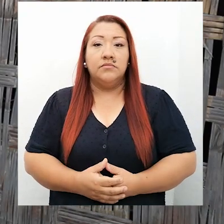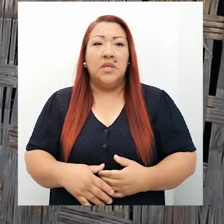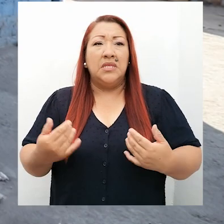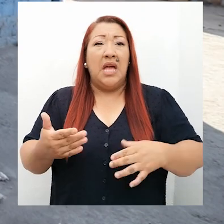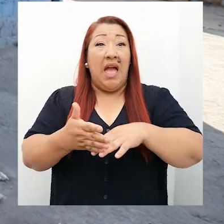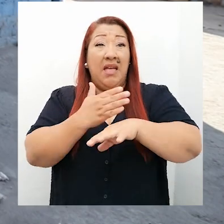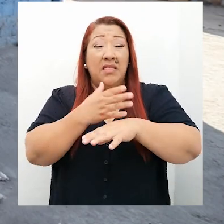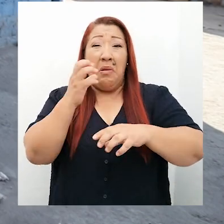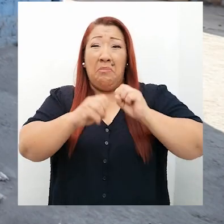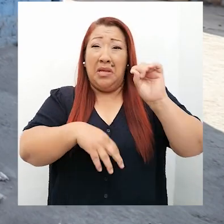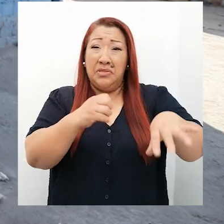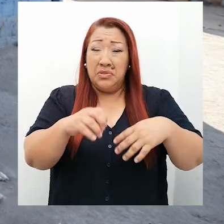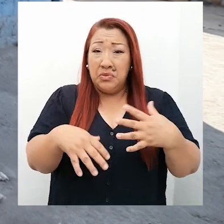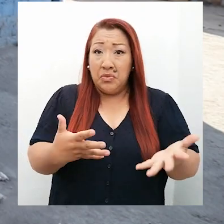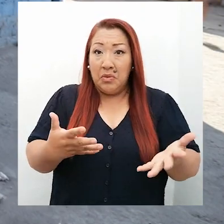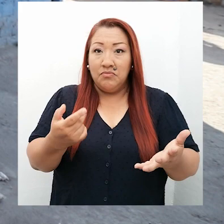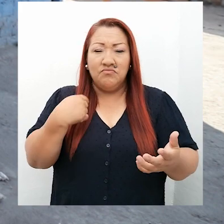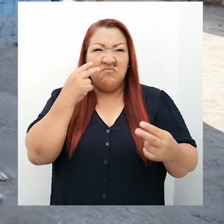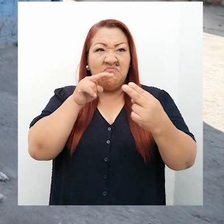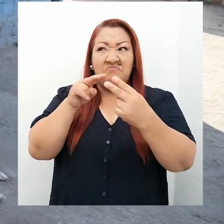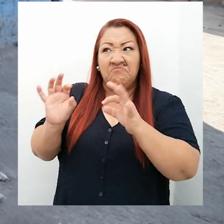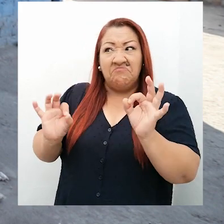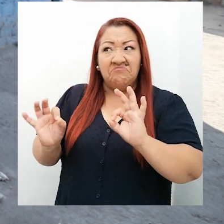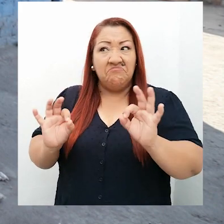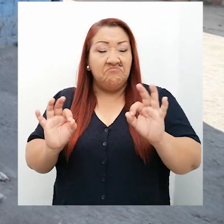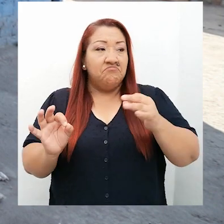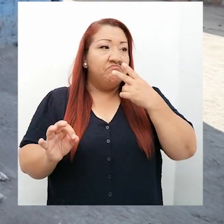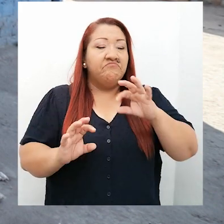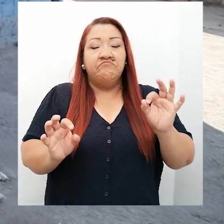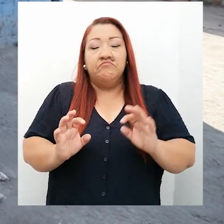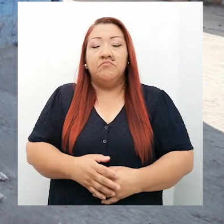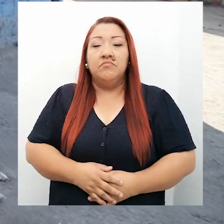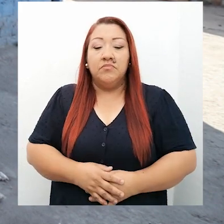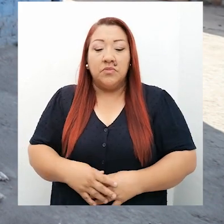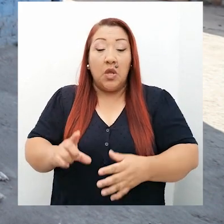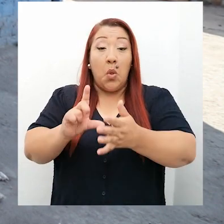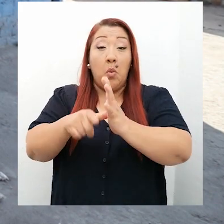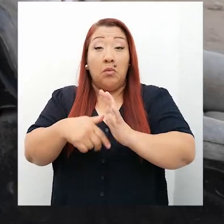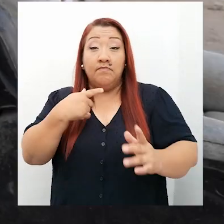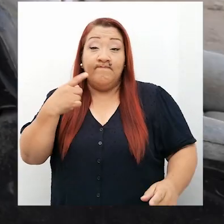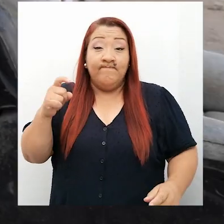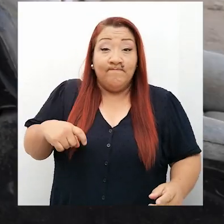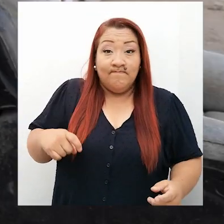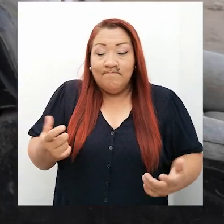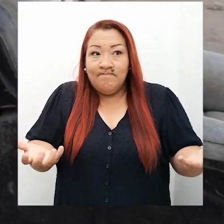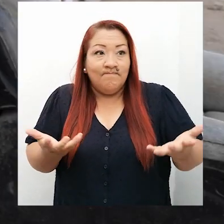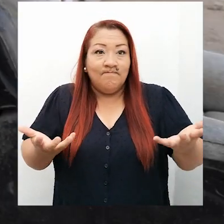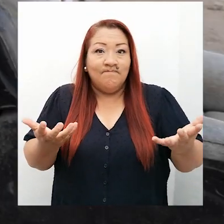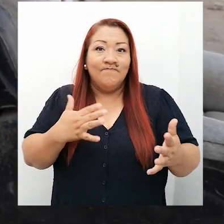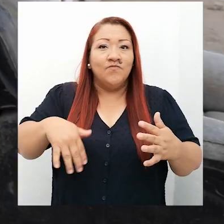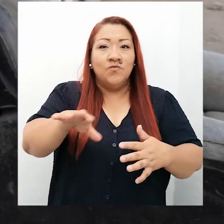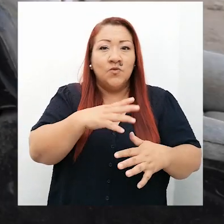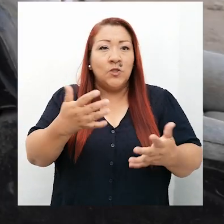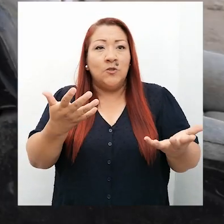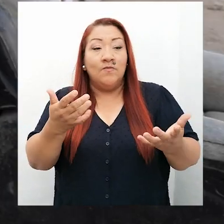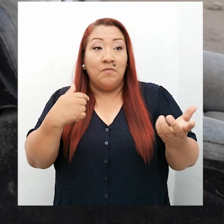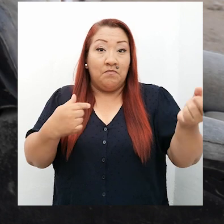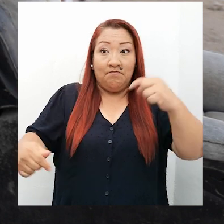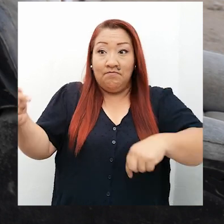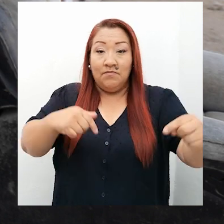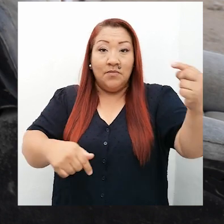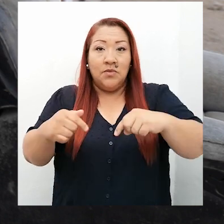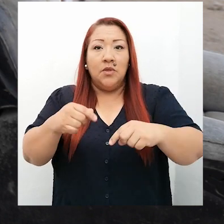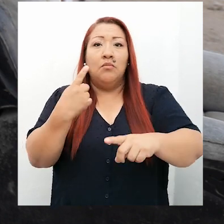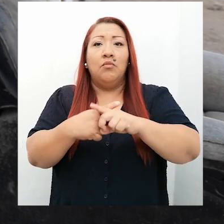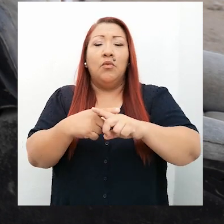ahorita. Lleno de basural, no conocías a nadie, no había nadie. Por una necesidad prácticamente